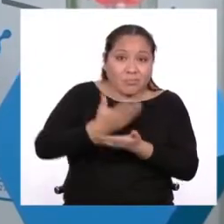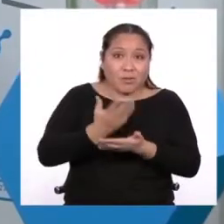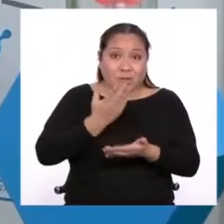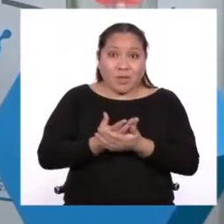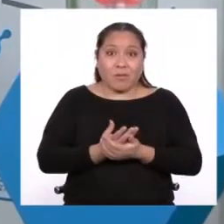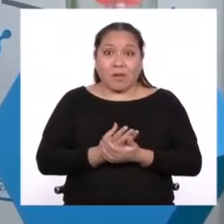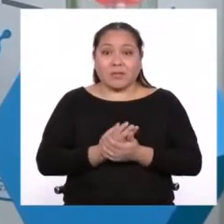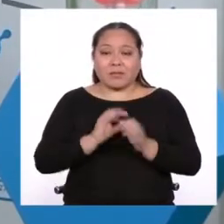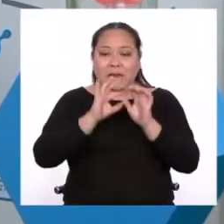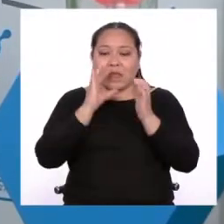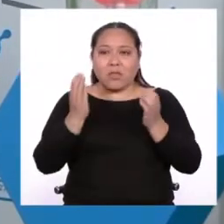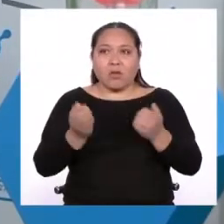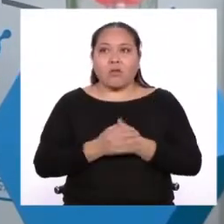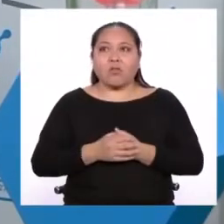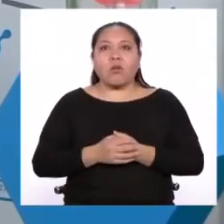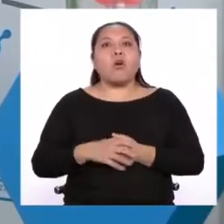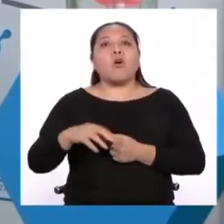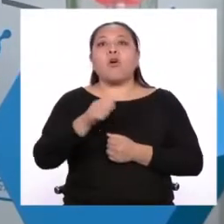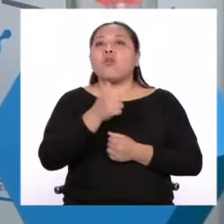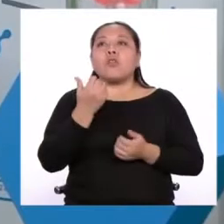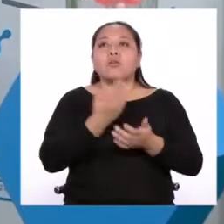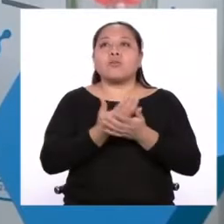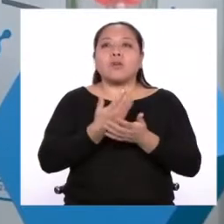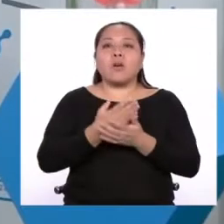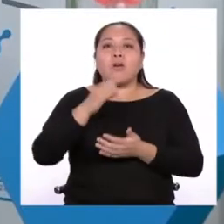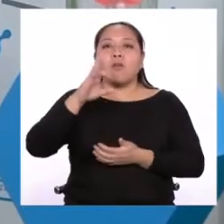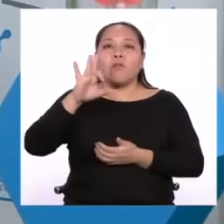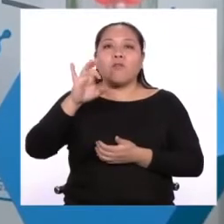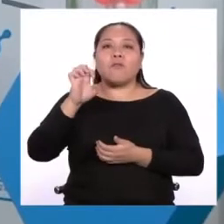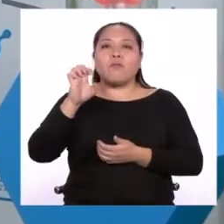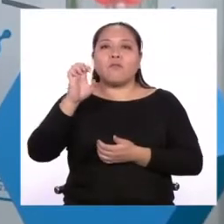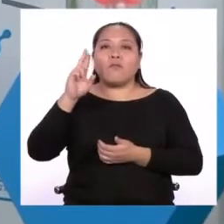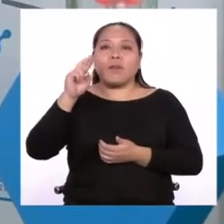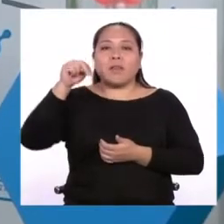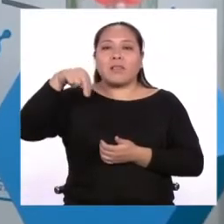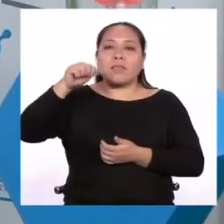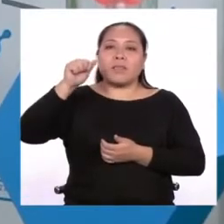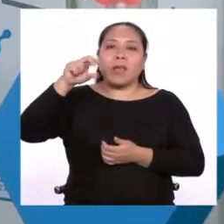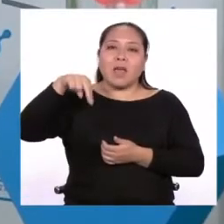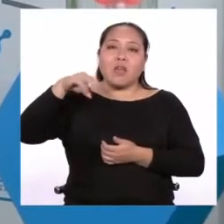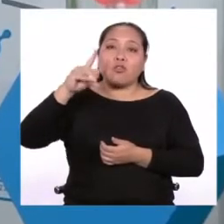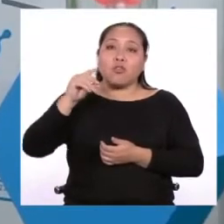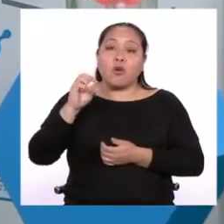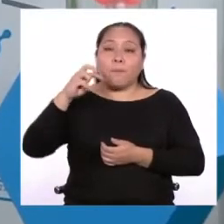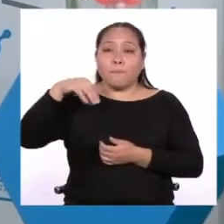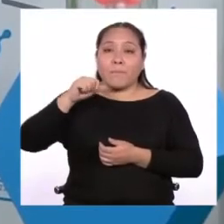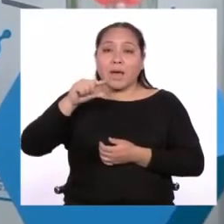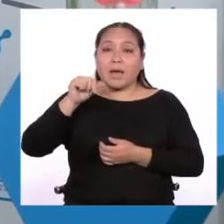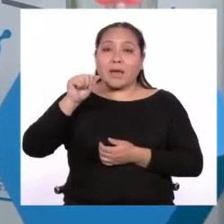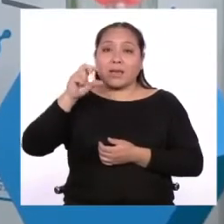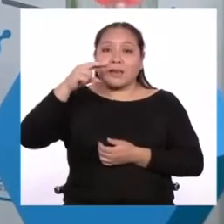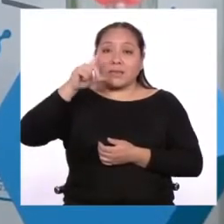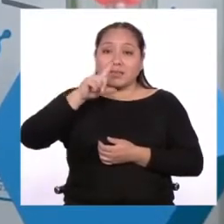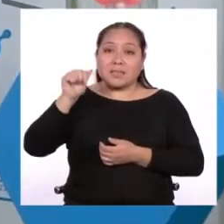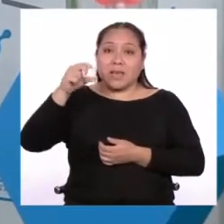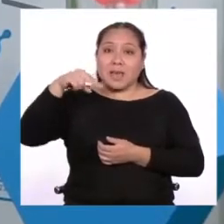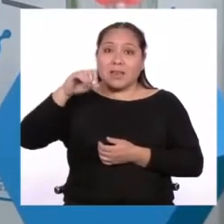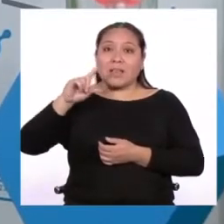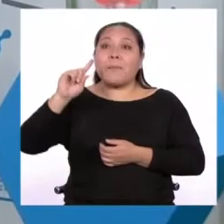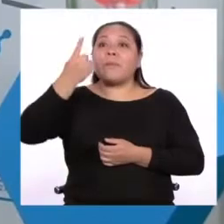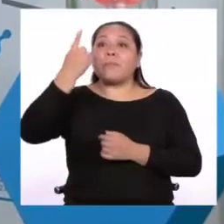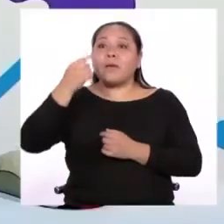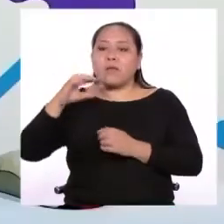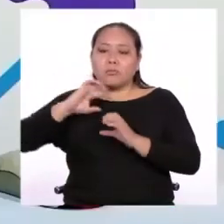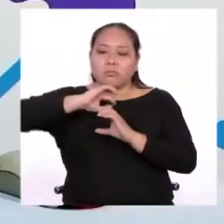redondez de la Tierra fue la expedición de Fernando de Magallanes y el Cano, que fue la primera en dar la vuelta completa